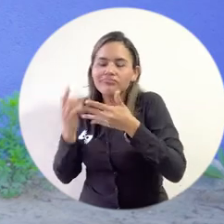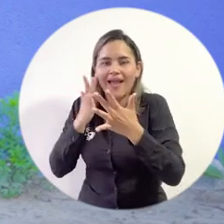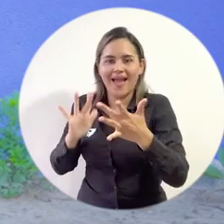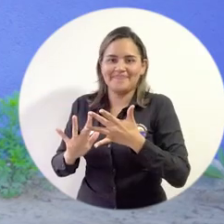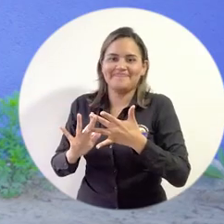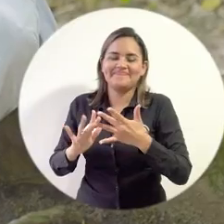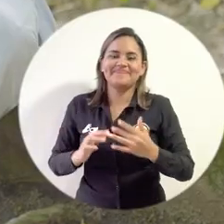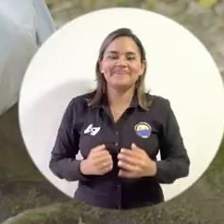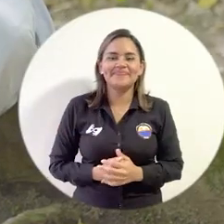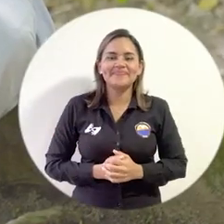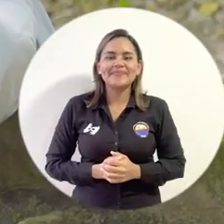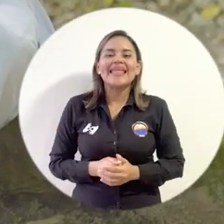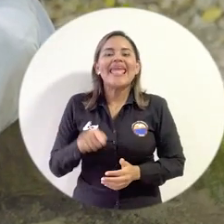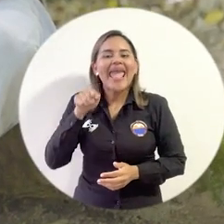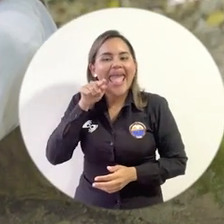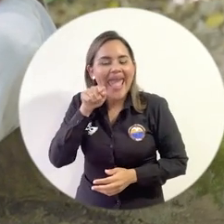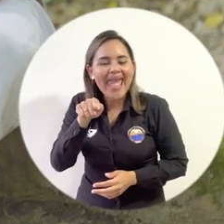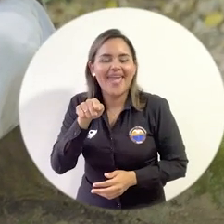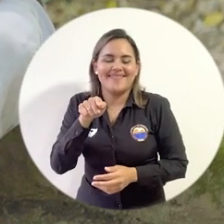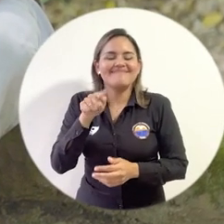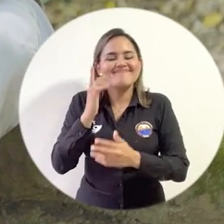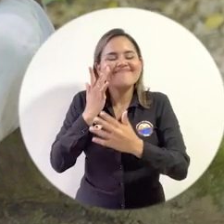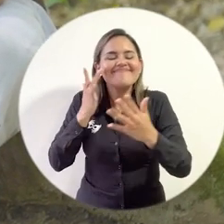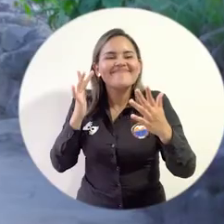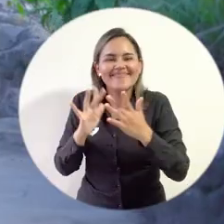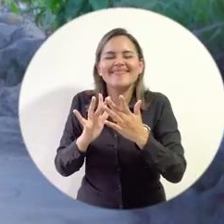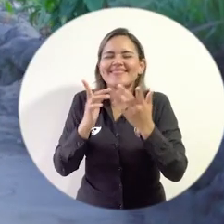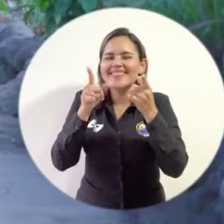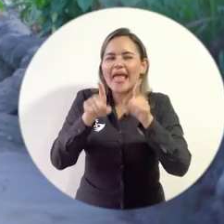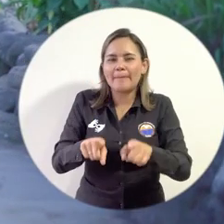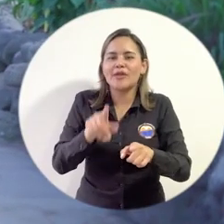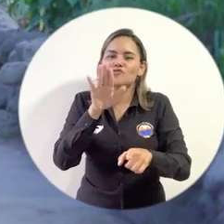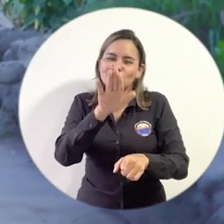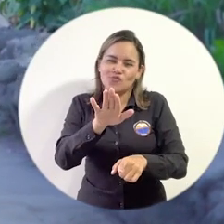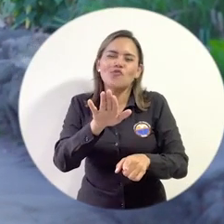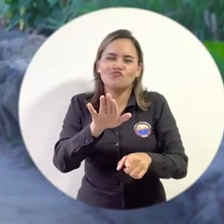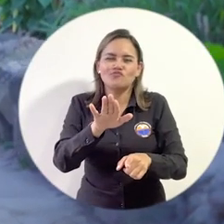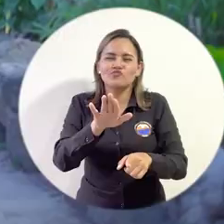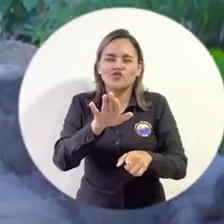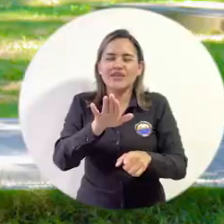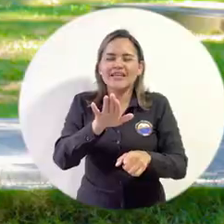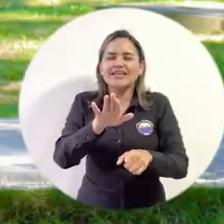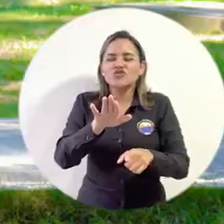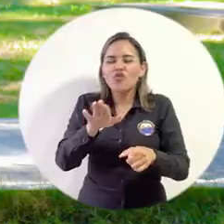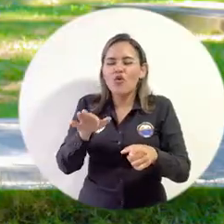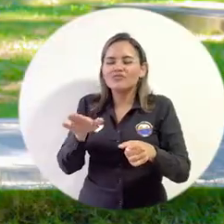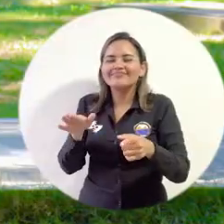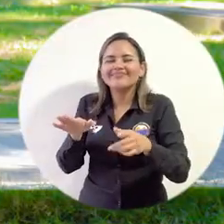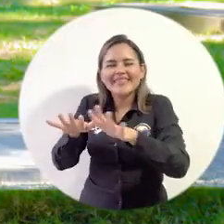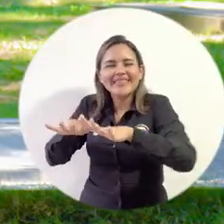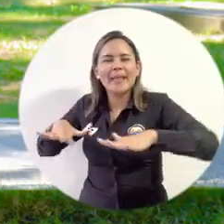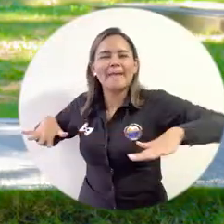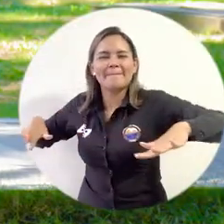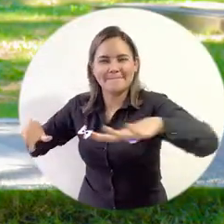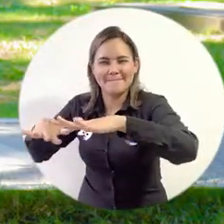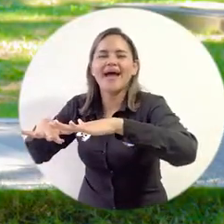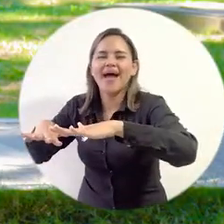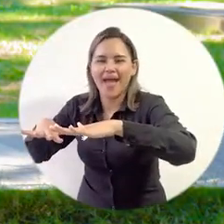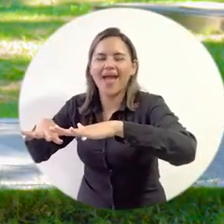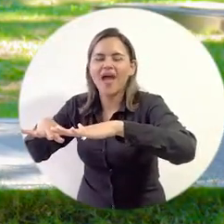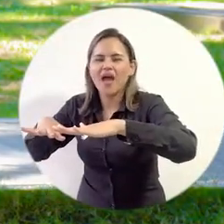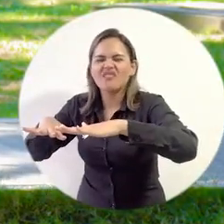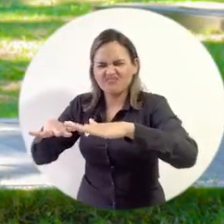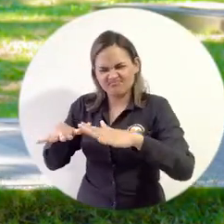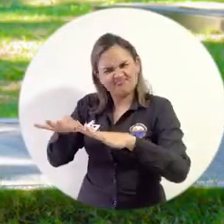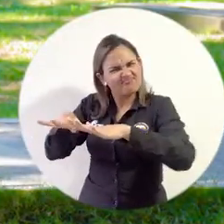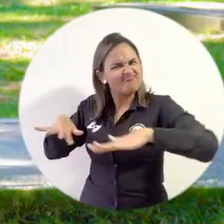Y de ahí un poco también el proceso del espacio de Murumque tiene que ver con esa participación de los